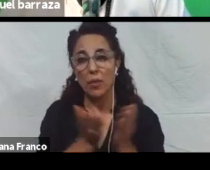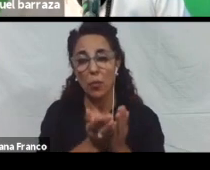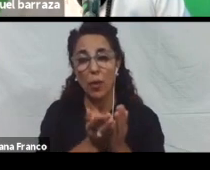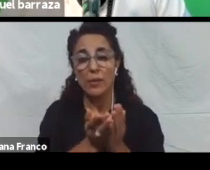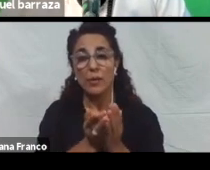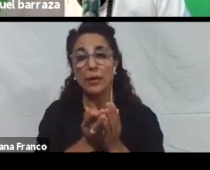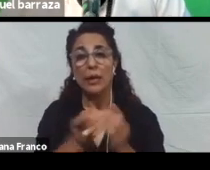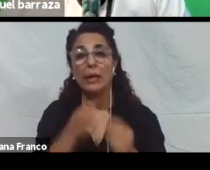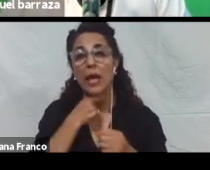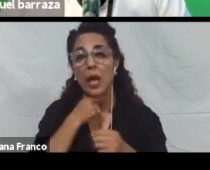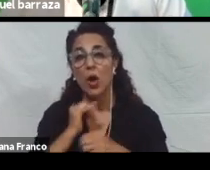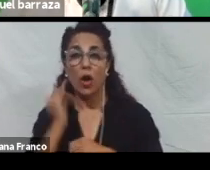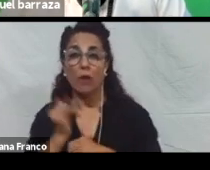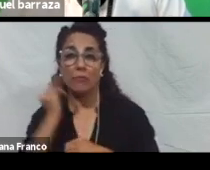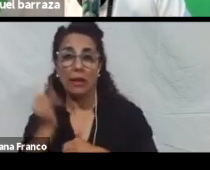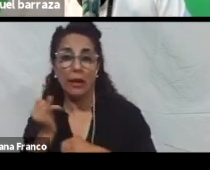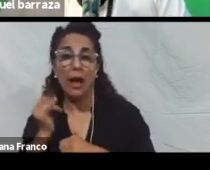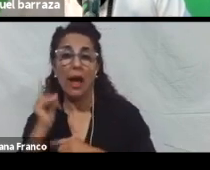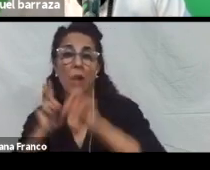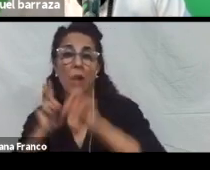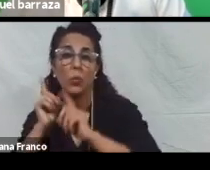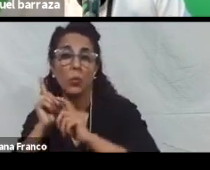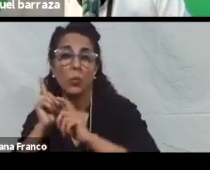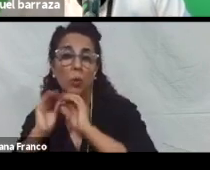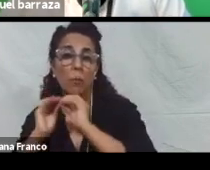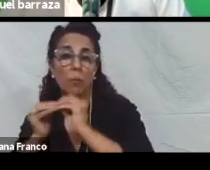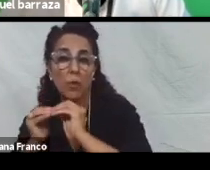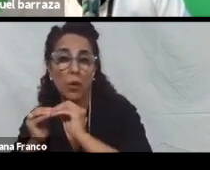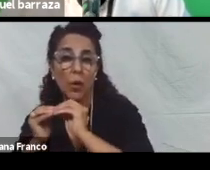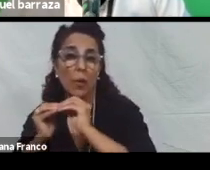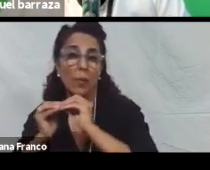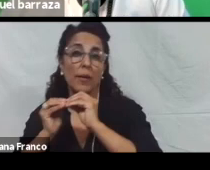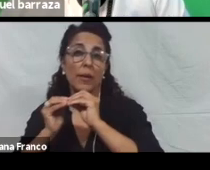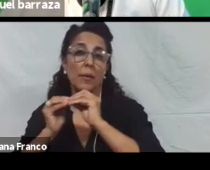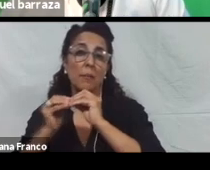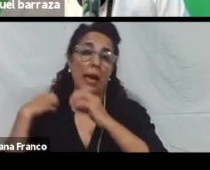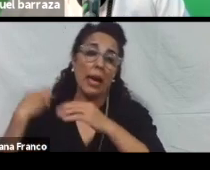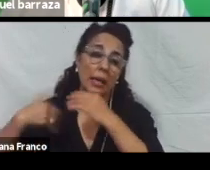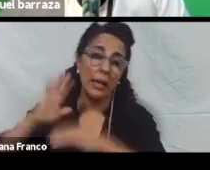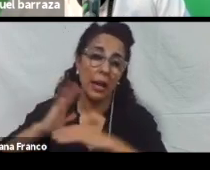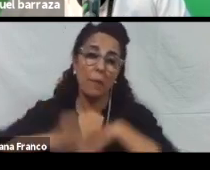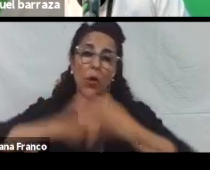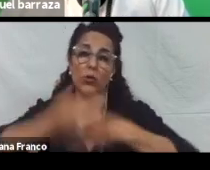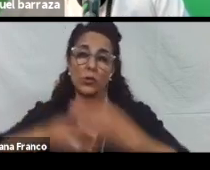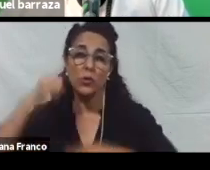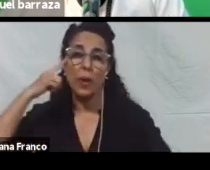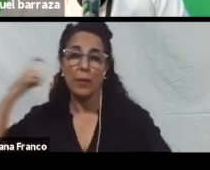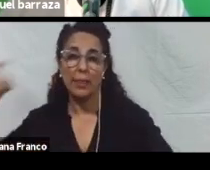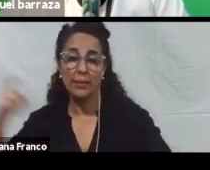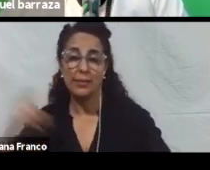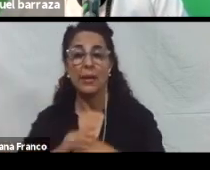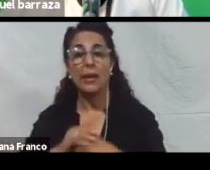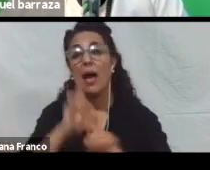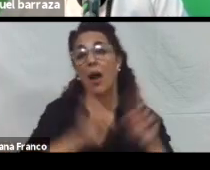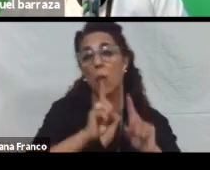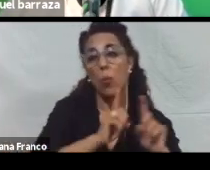dificultades generales que yo encontré en el proceso de aprendizaje. Y algunas personas que